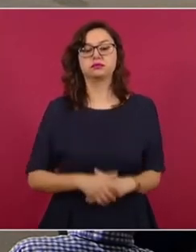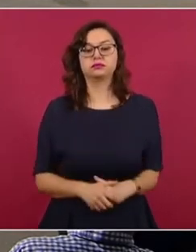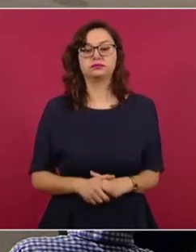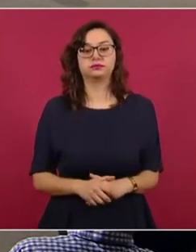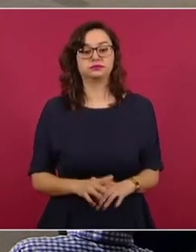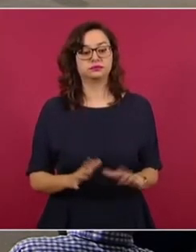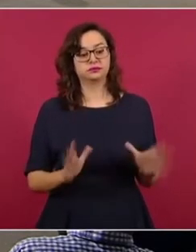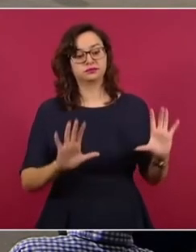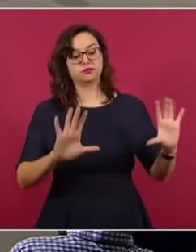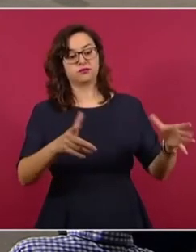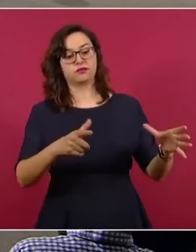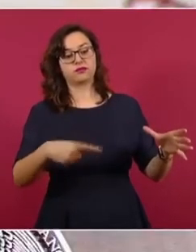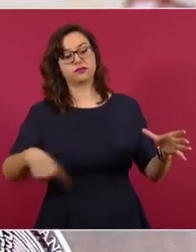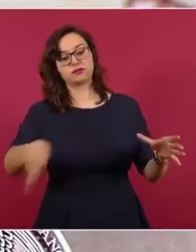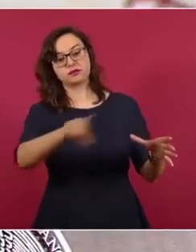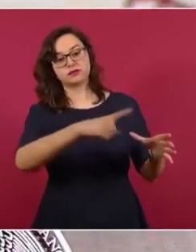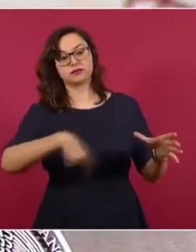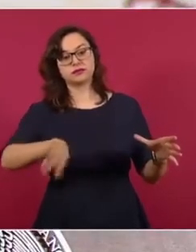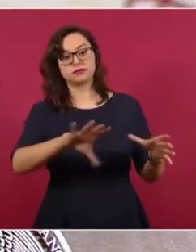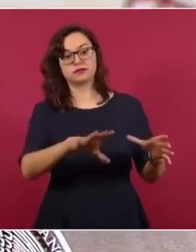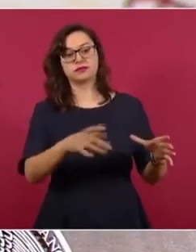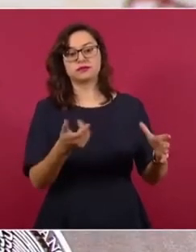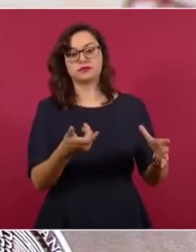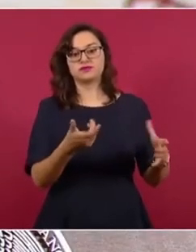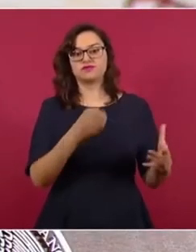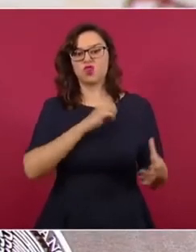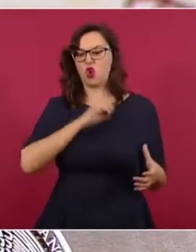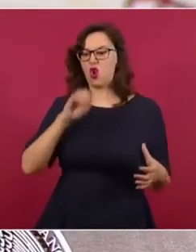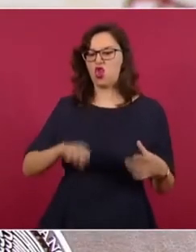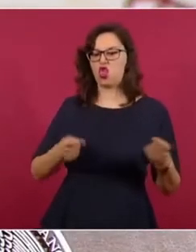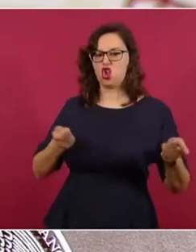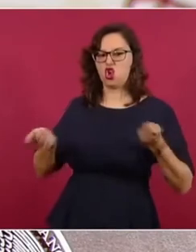oposición controladores del odio.